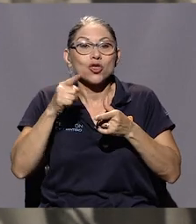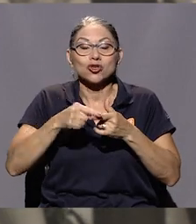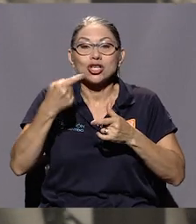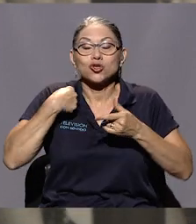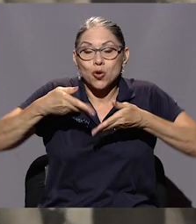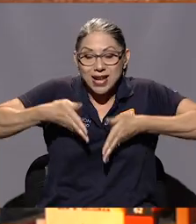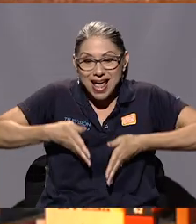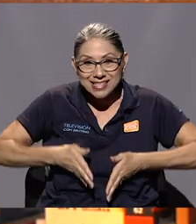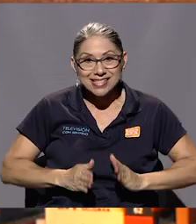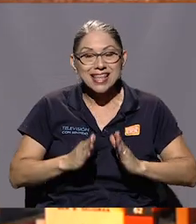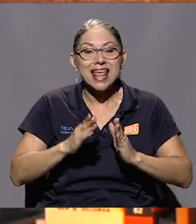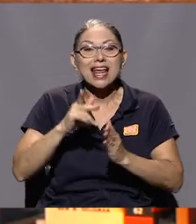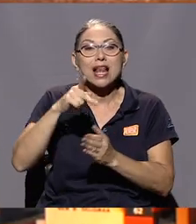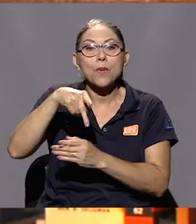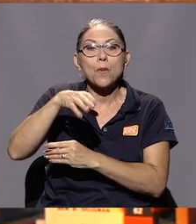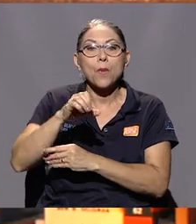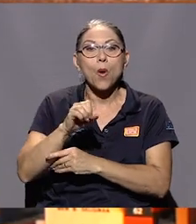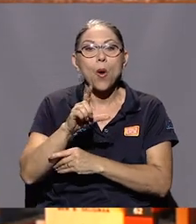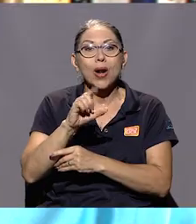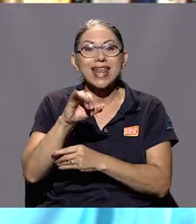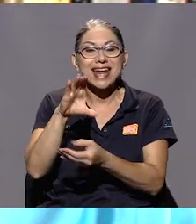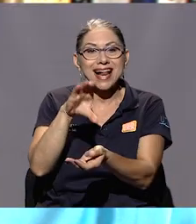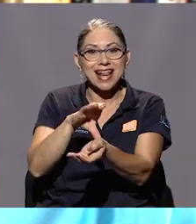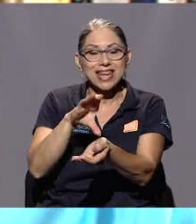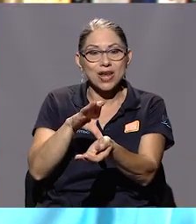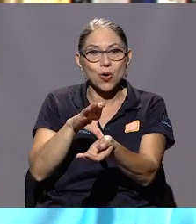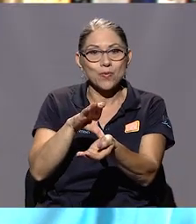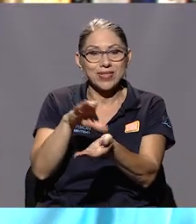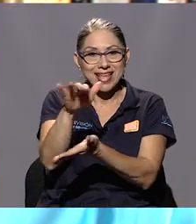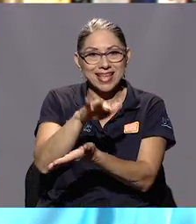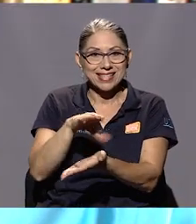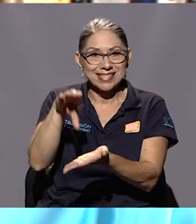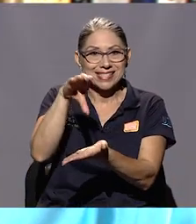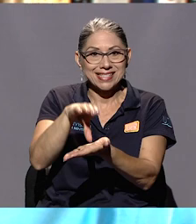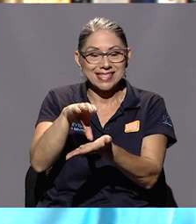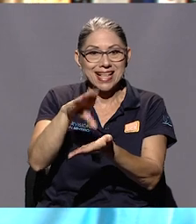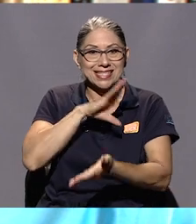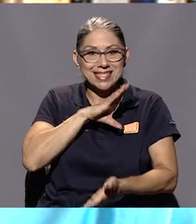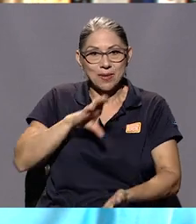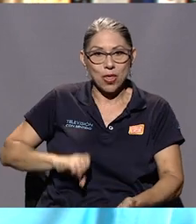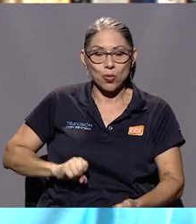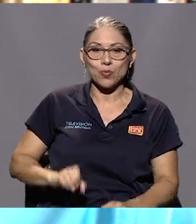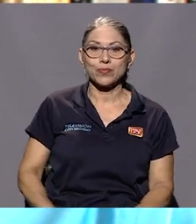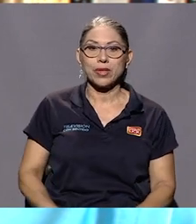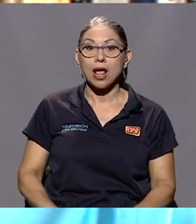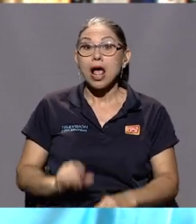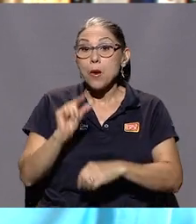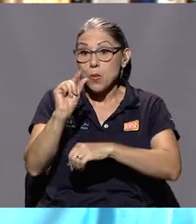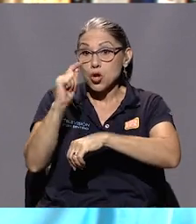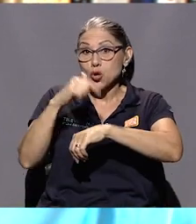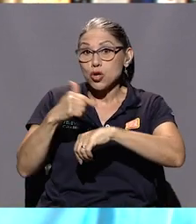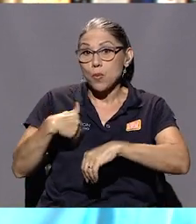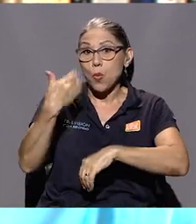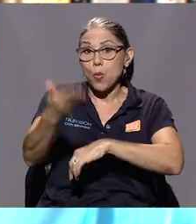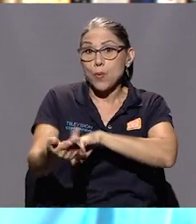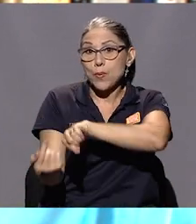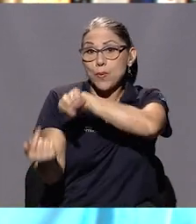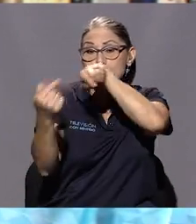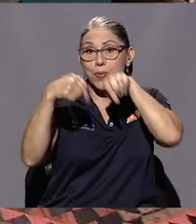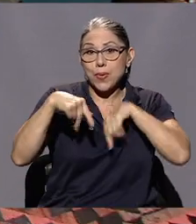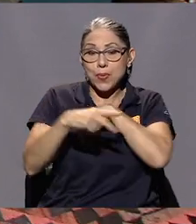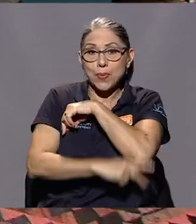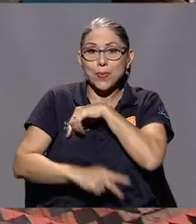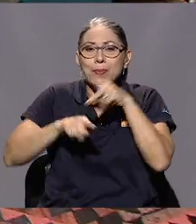nací en el Policlínico en San Salvador. Y bueno, muy poquito tiempo viene el país y empieza